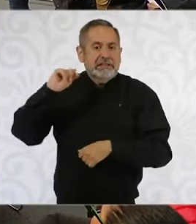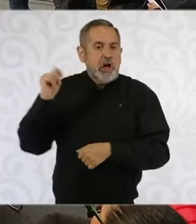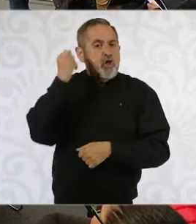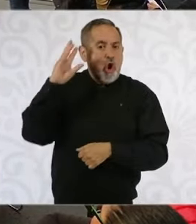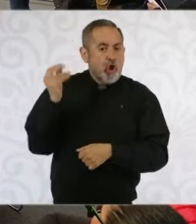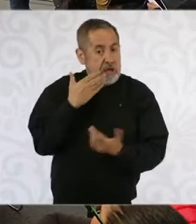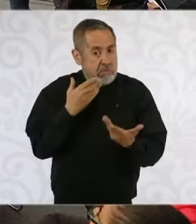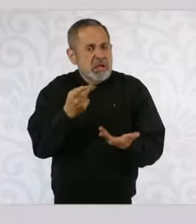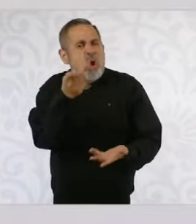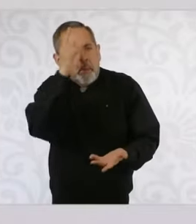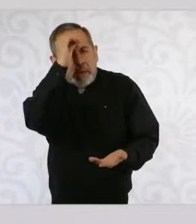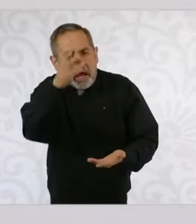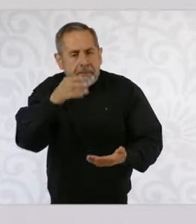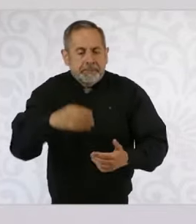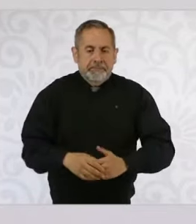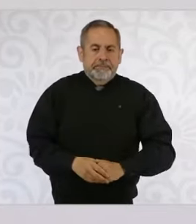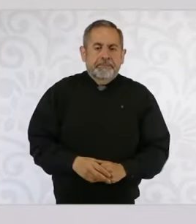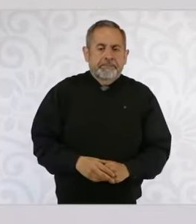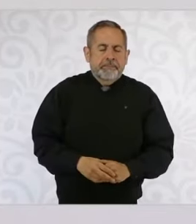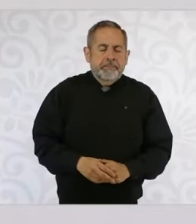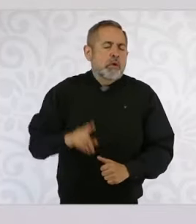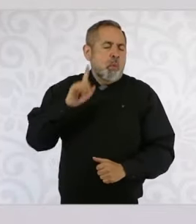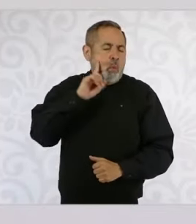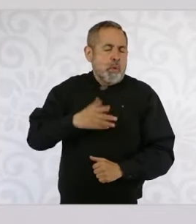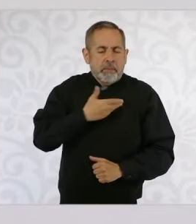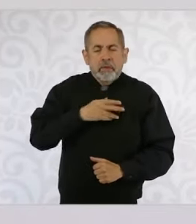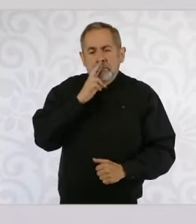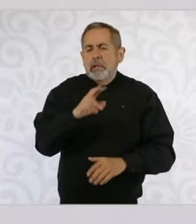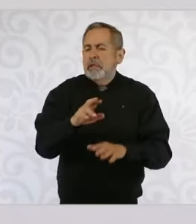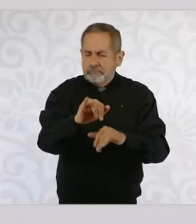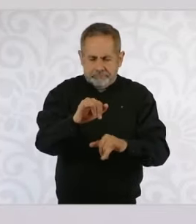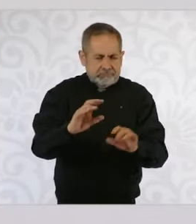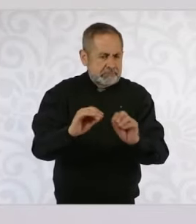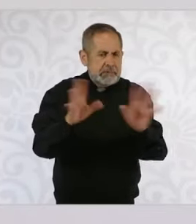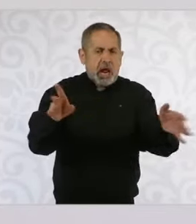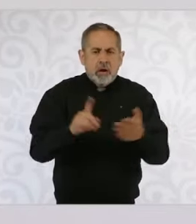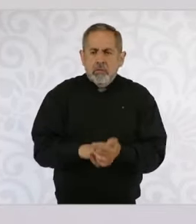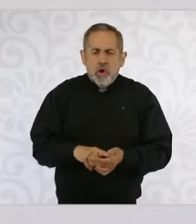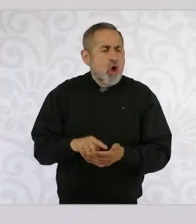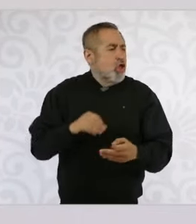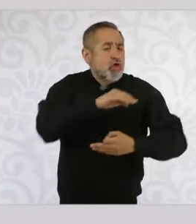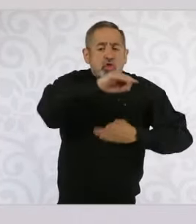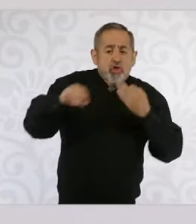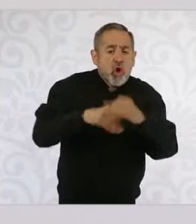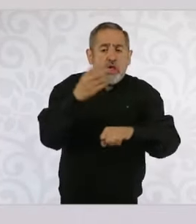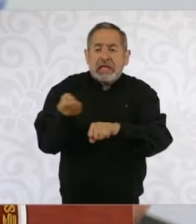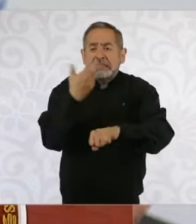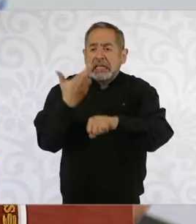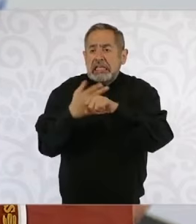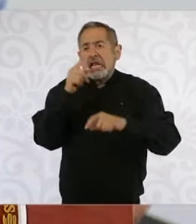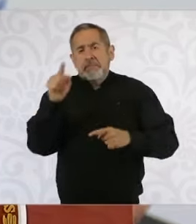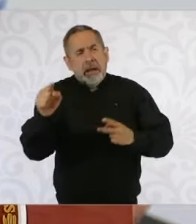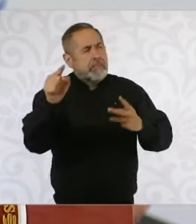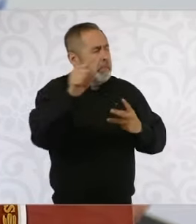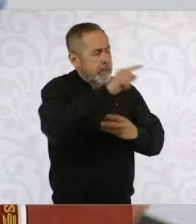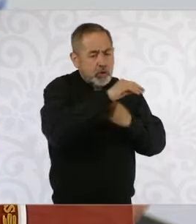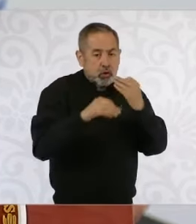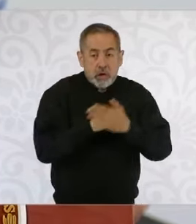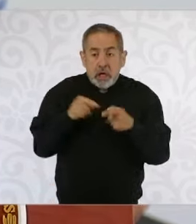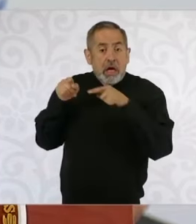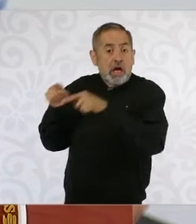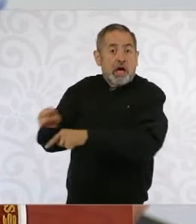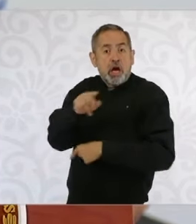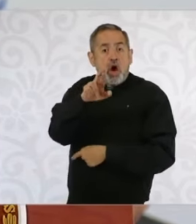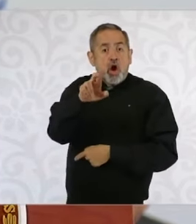este trabajo que hemos, que está desarrollando todas las secretarías, pero en particular la doctora